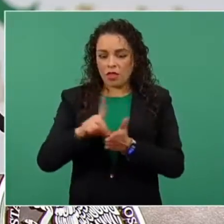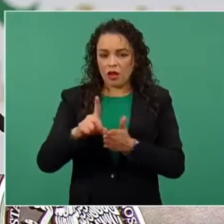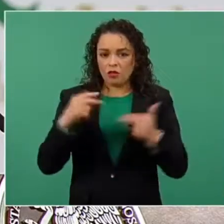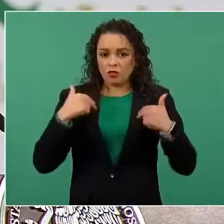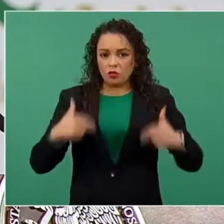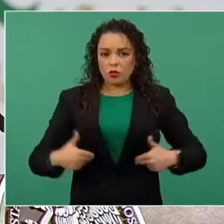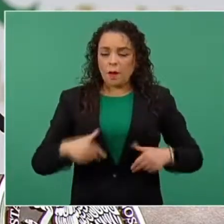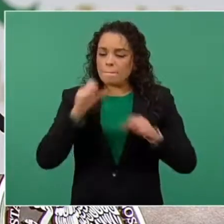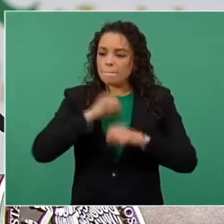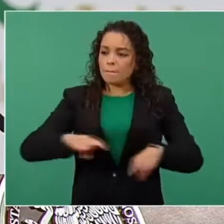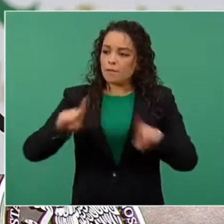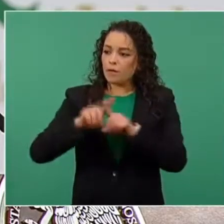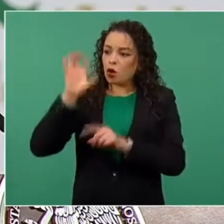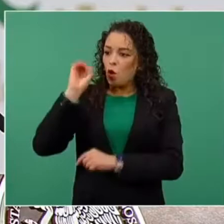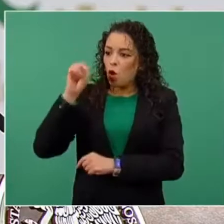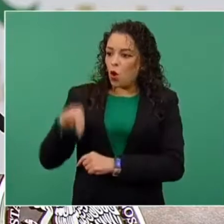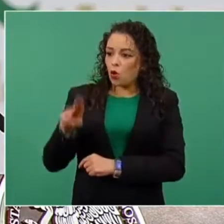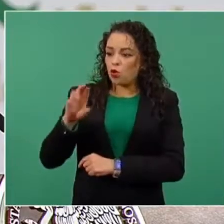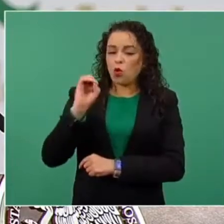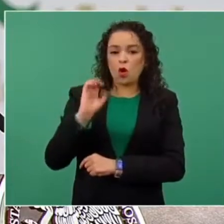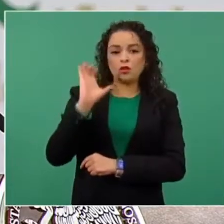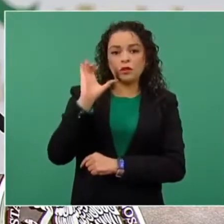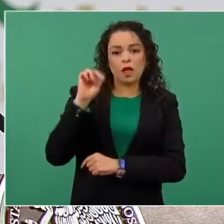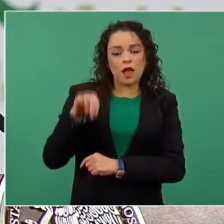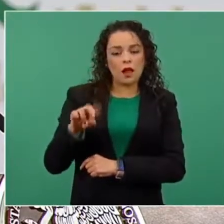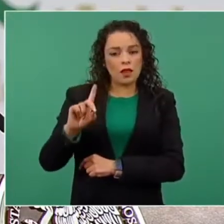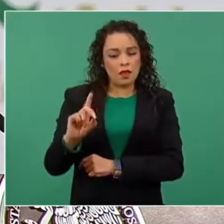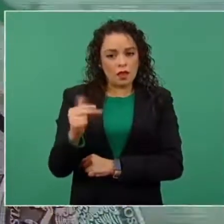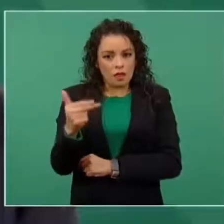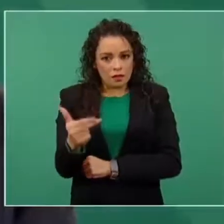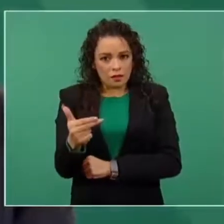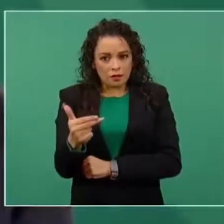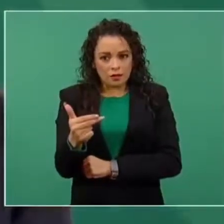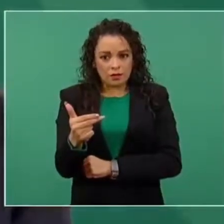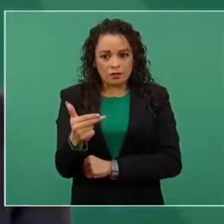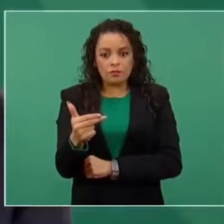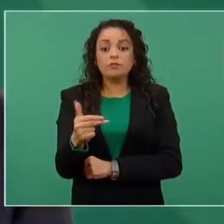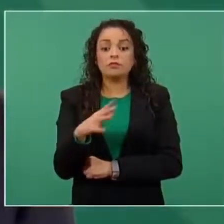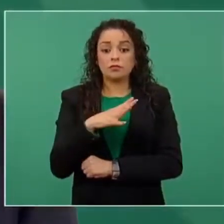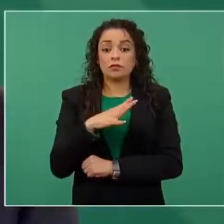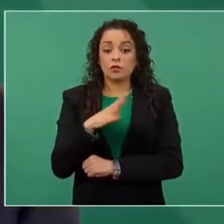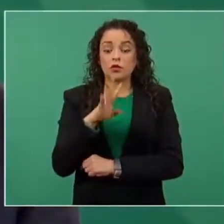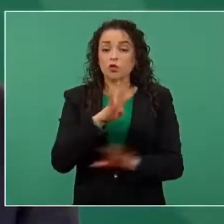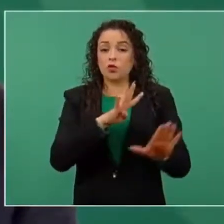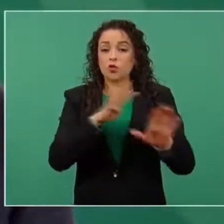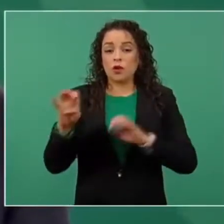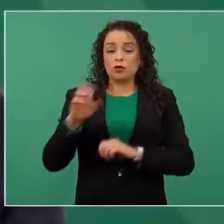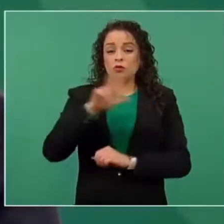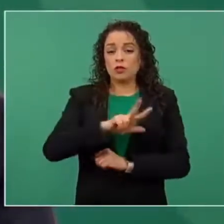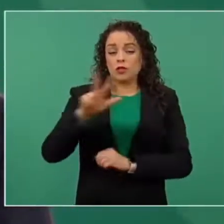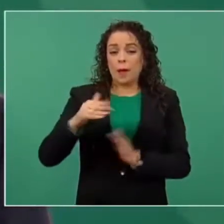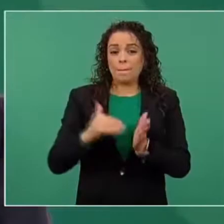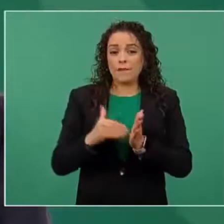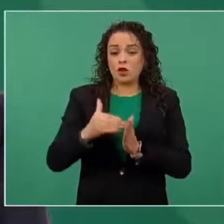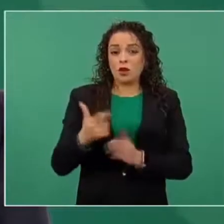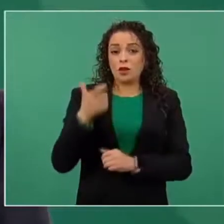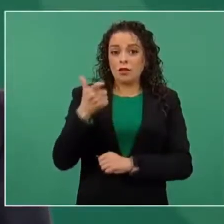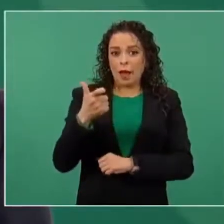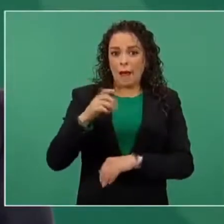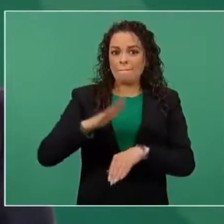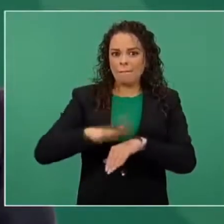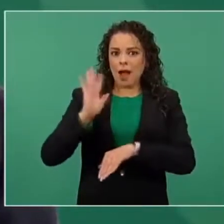Naciones Unidas como de la Comisión Nacional de Derechos Humanos, se han canalizado más de 488 millones de pesos,